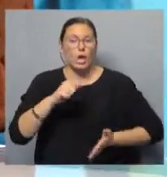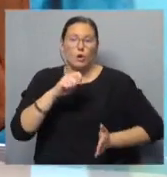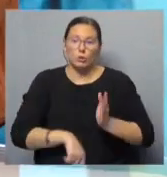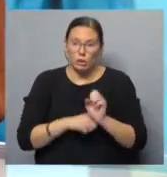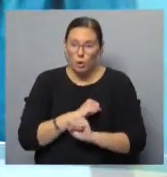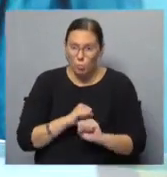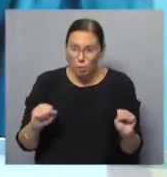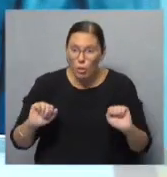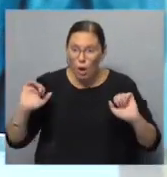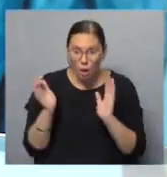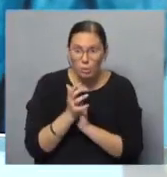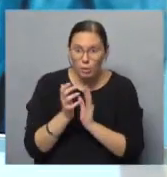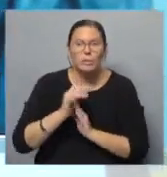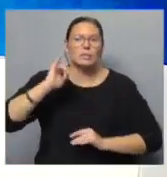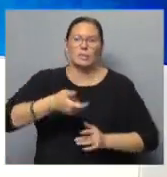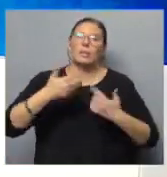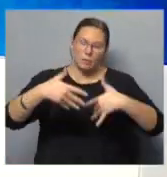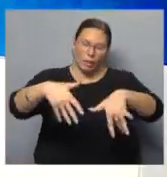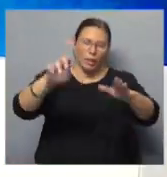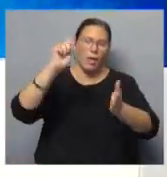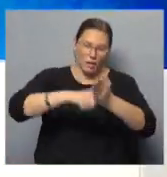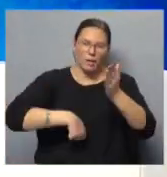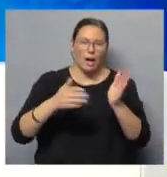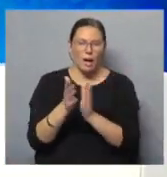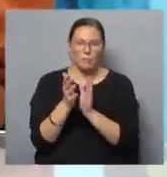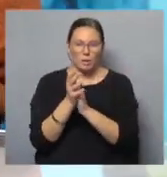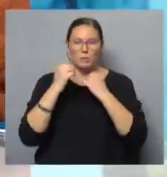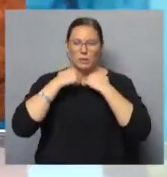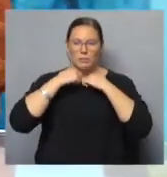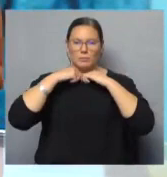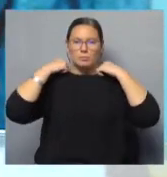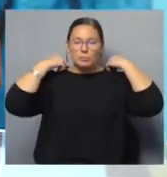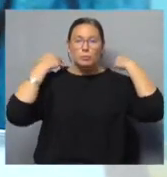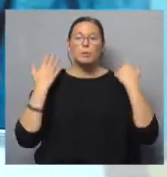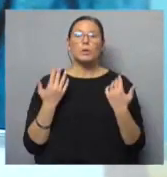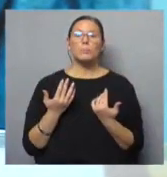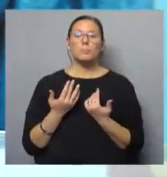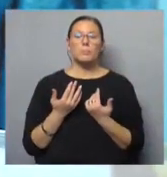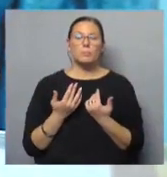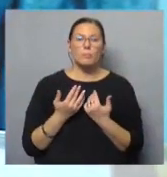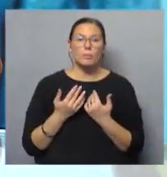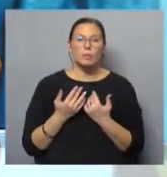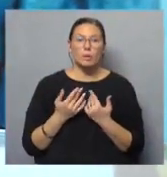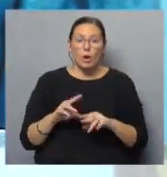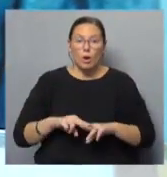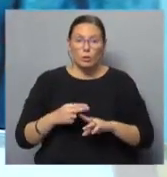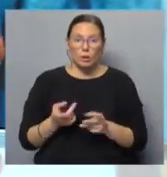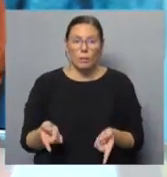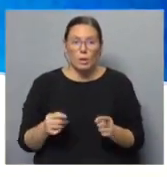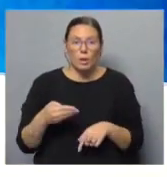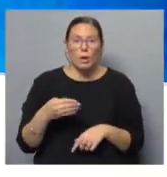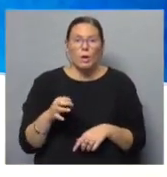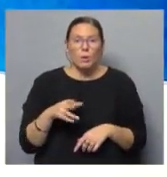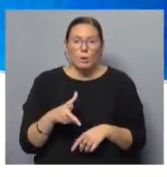¿Puedo hacer? ¿Puedo aplaudir? Sí, voy a aplaudir, Pablo. Dale, perfecto. Escuchá, Martín. Bueno, volvemos a la cancha con los watchmakers.